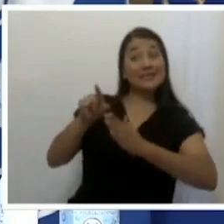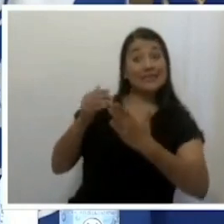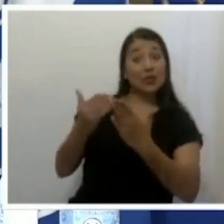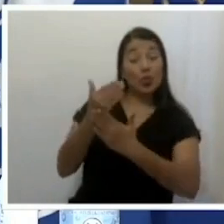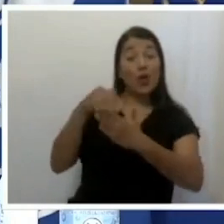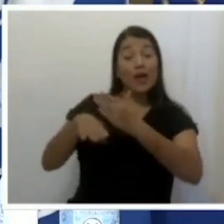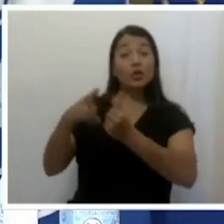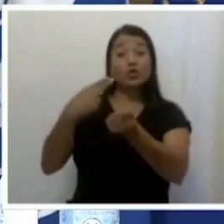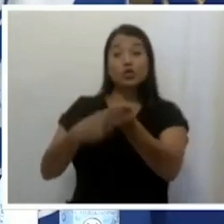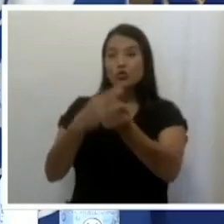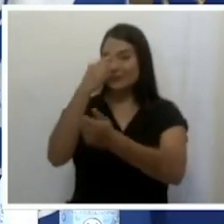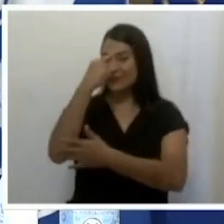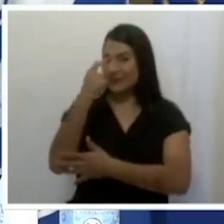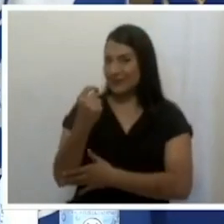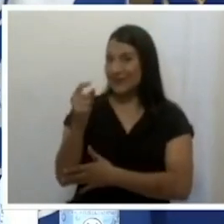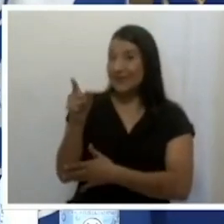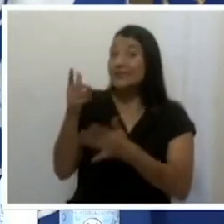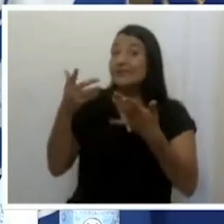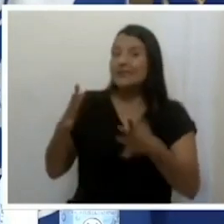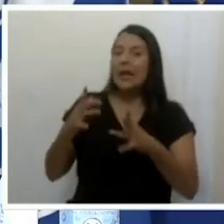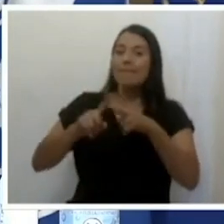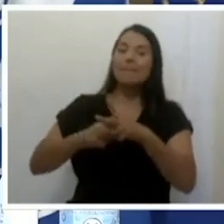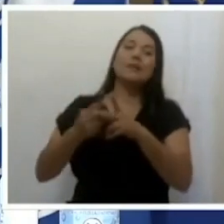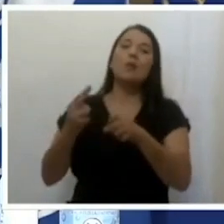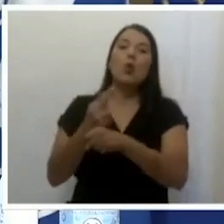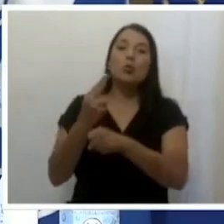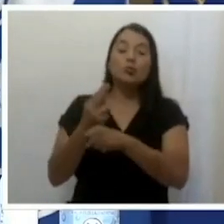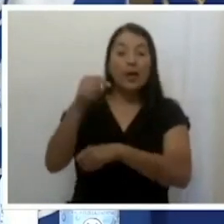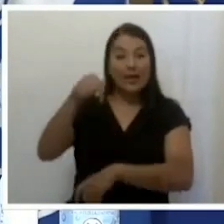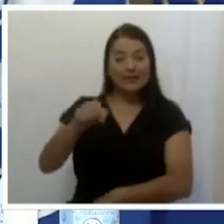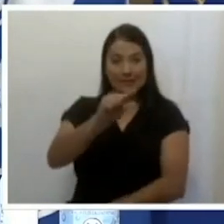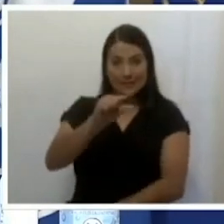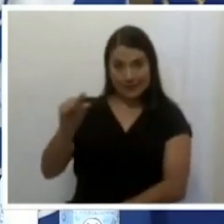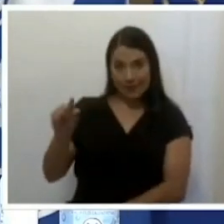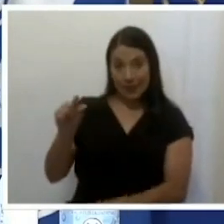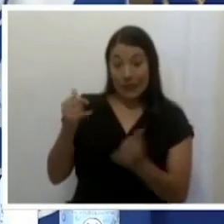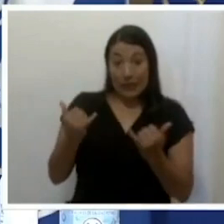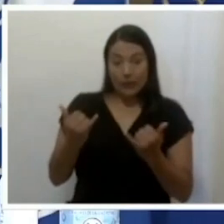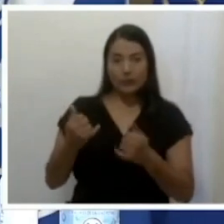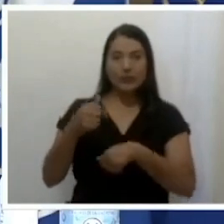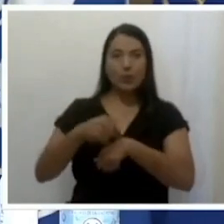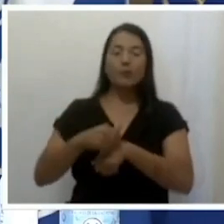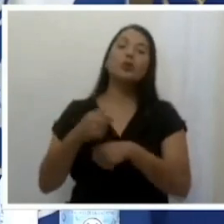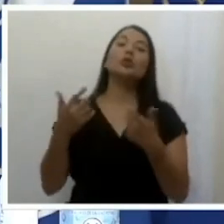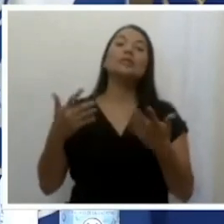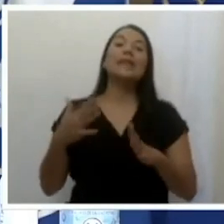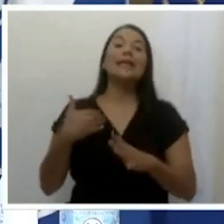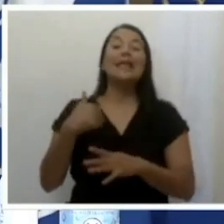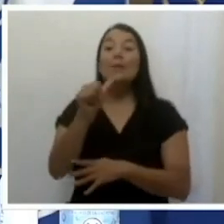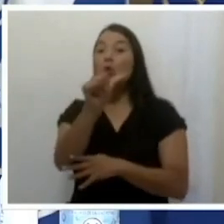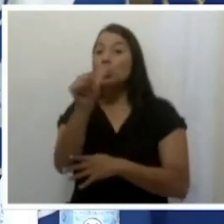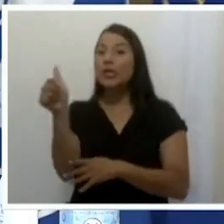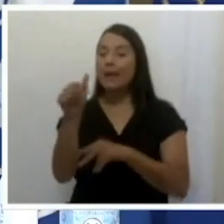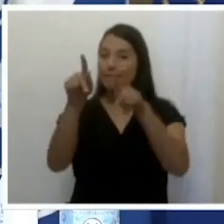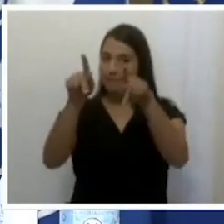Guardia, ya la empezamos a usar esta semana. Ya en este momento tenemos 10 pacientes críticos,